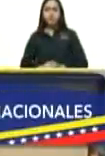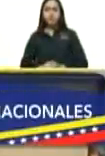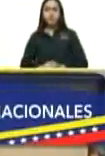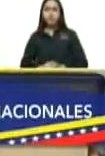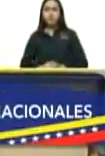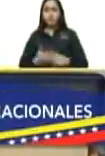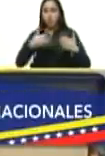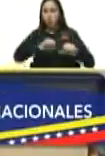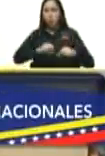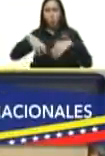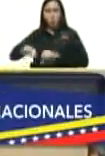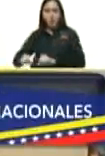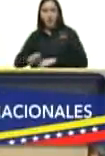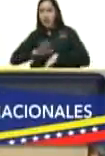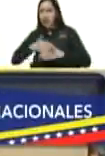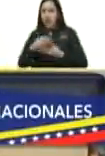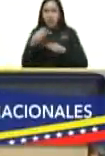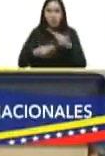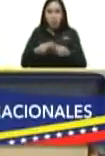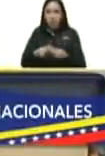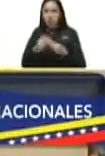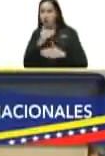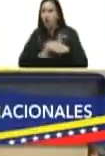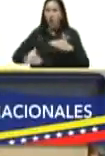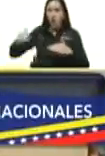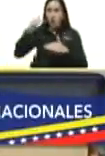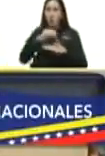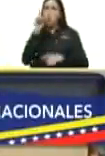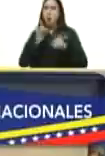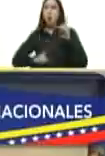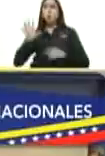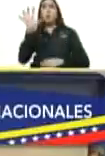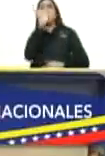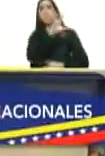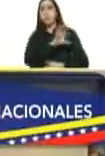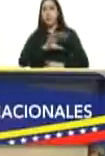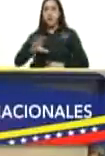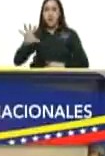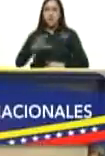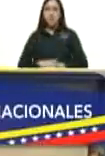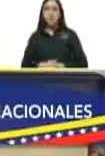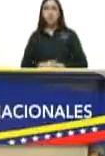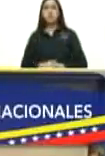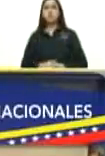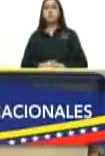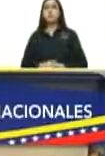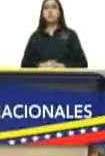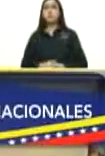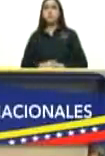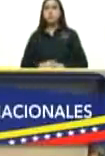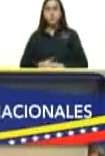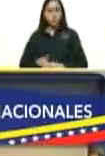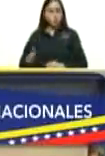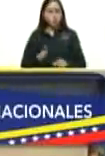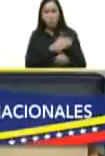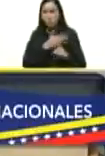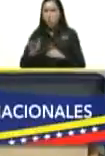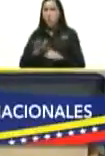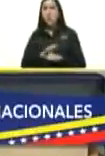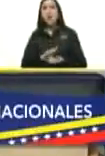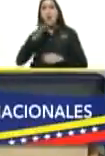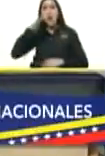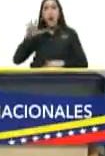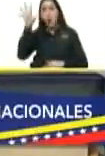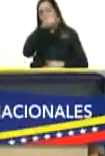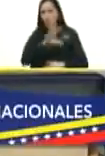pretenden sobreponerse sobre los países humillar a los países